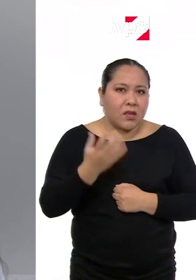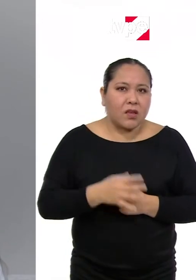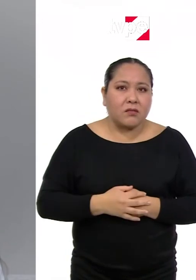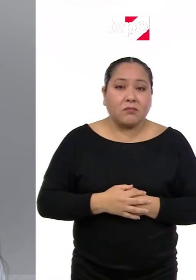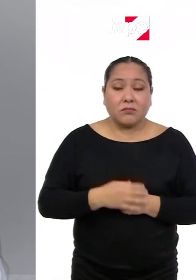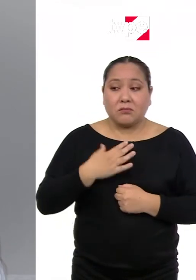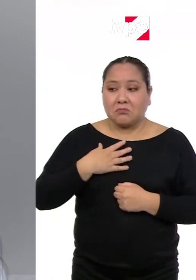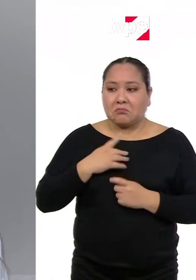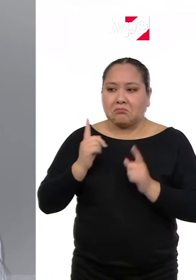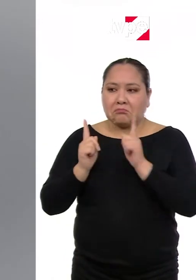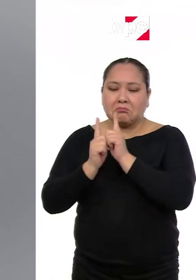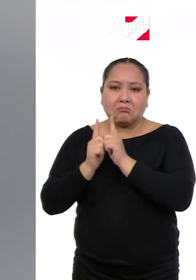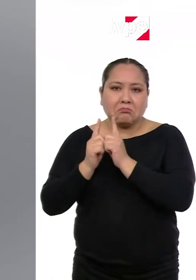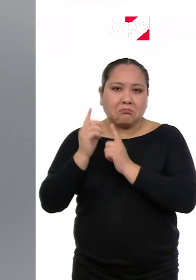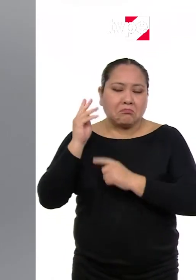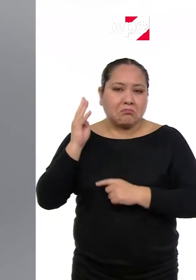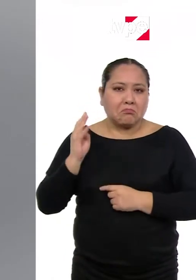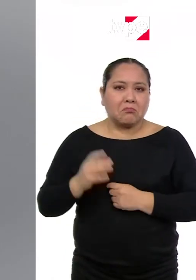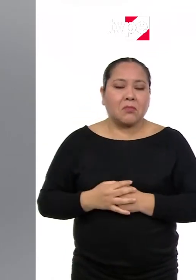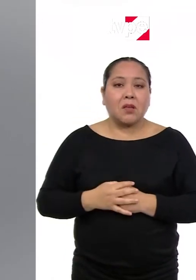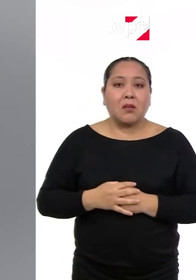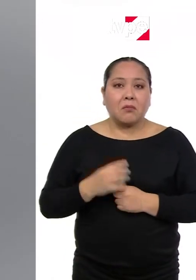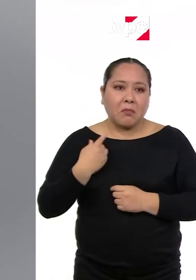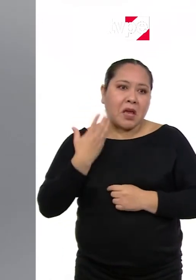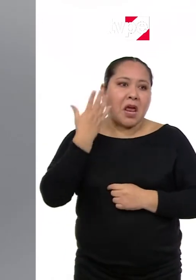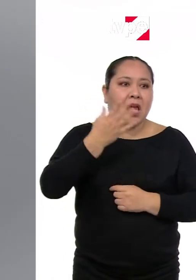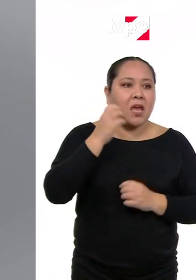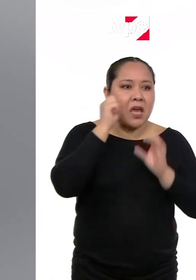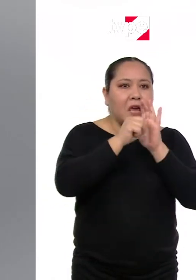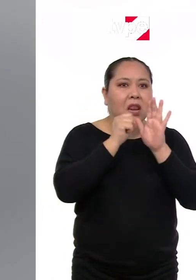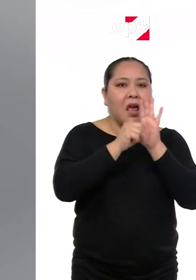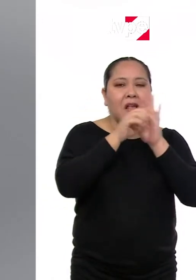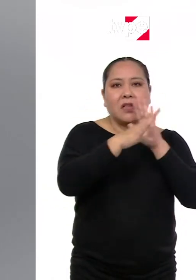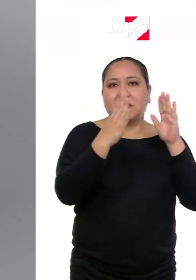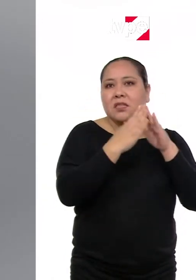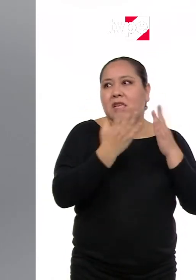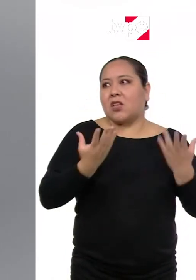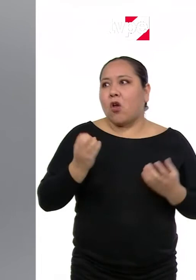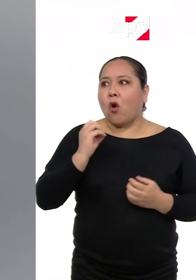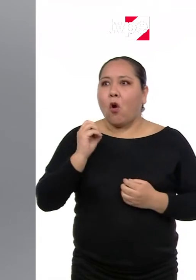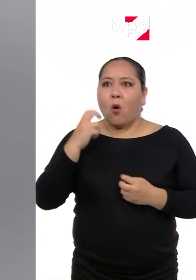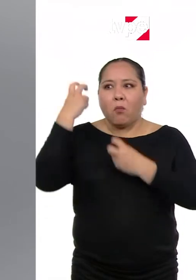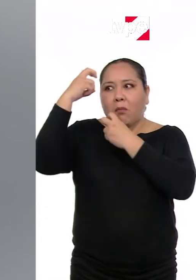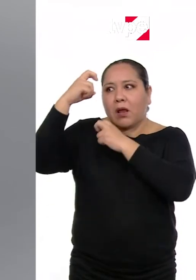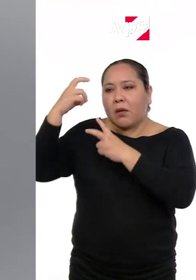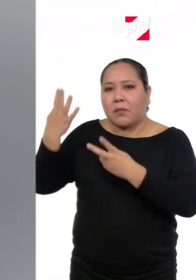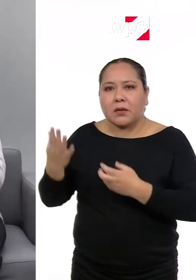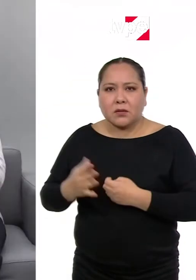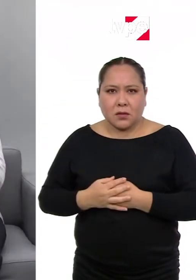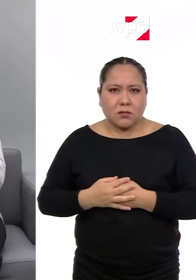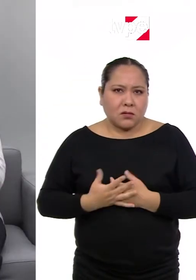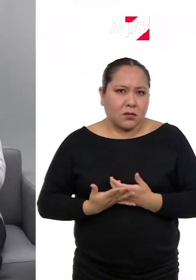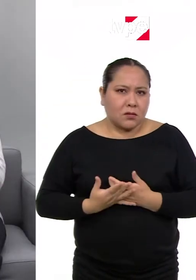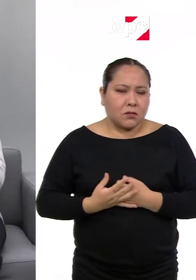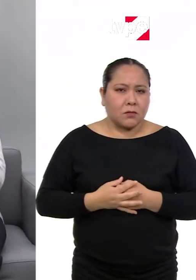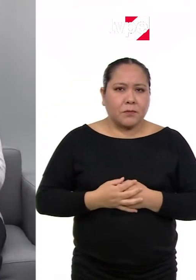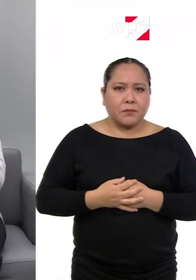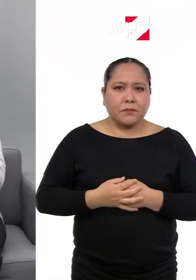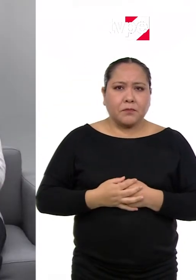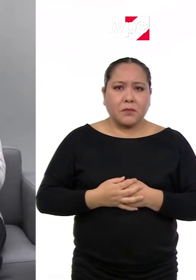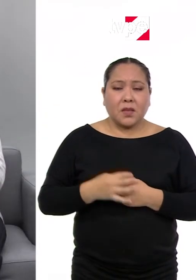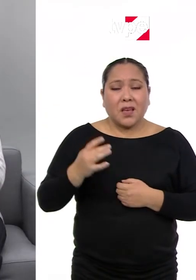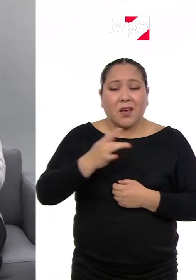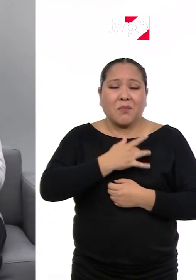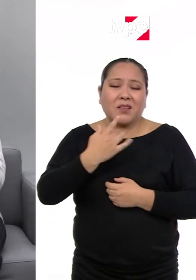mi pareja. Para ir al cine o para dar paseos. Y que te apriese.